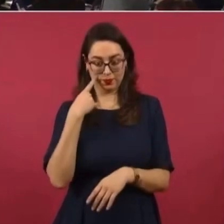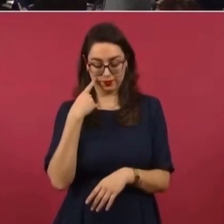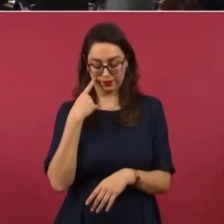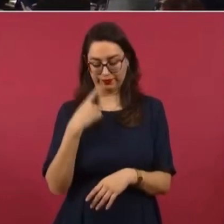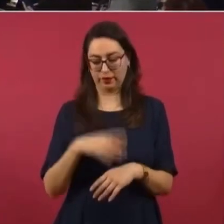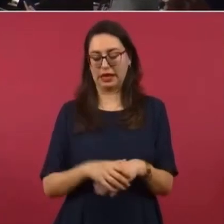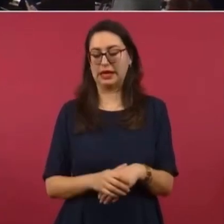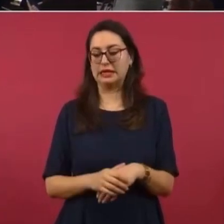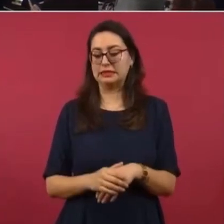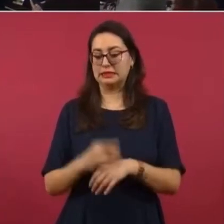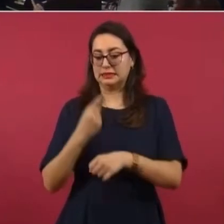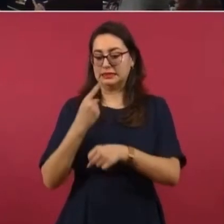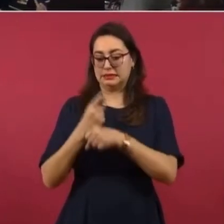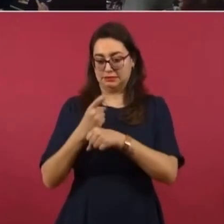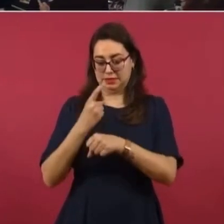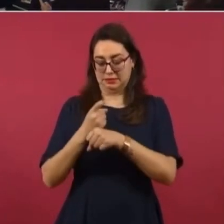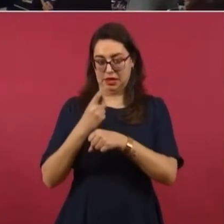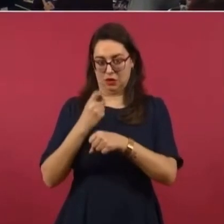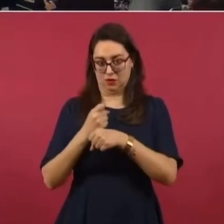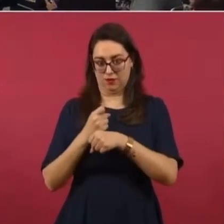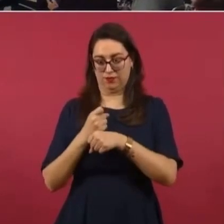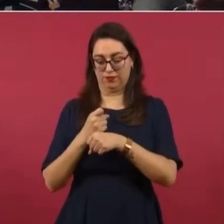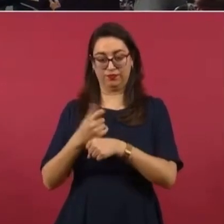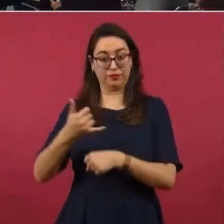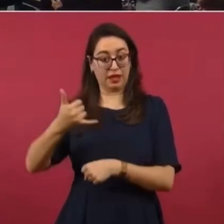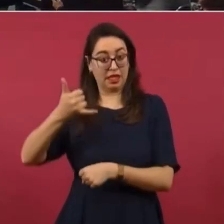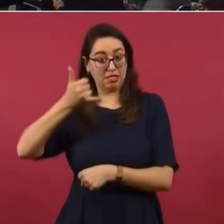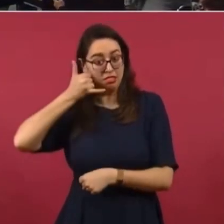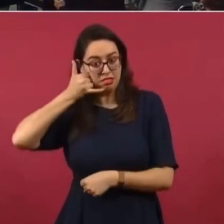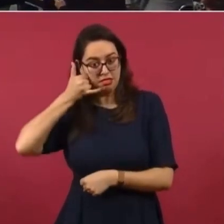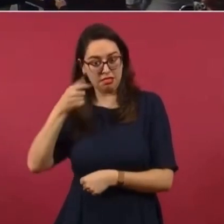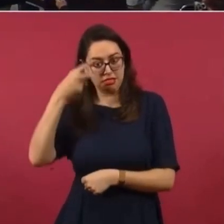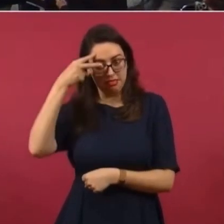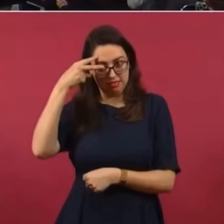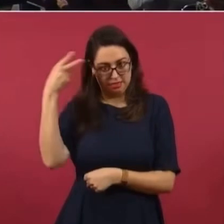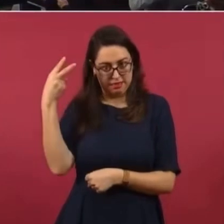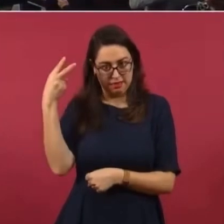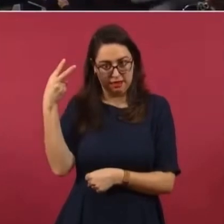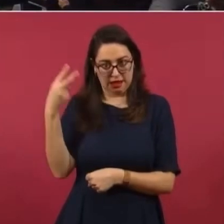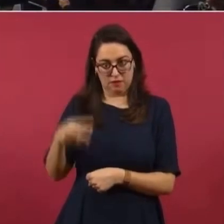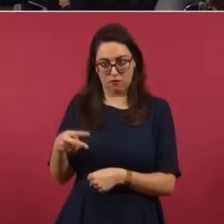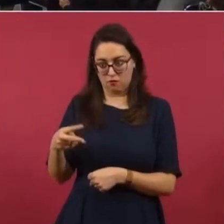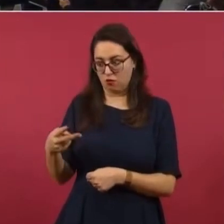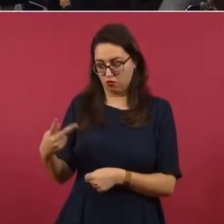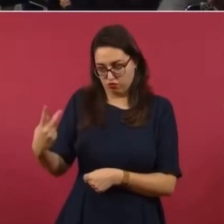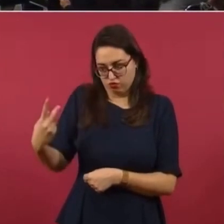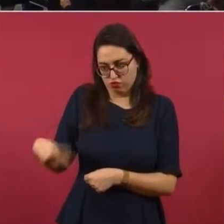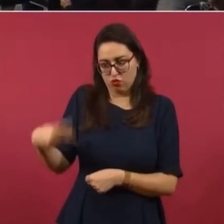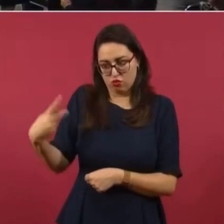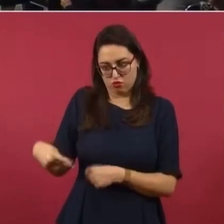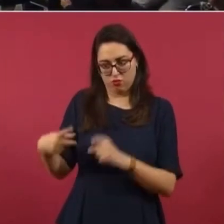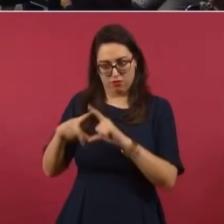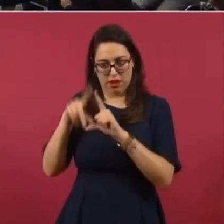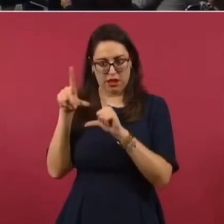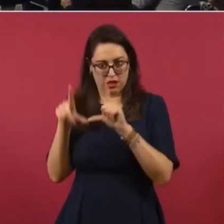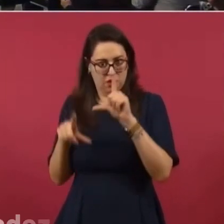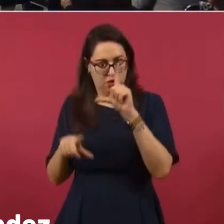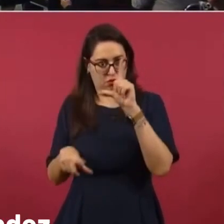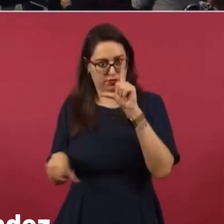que lo quería, lo quería la empresa,